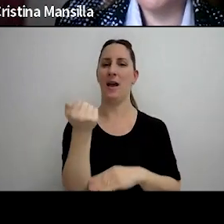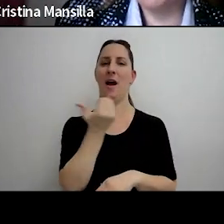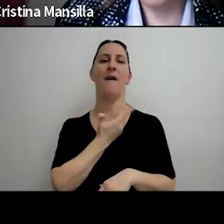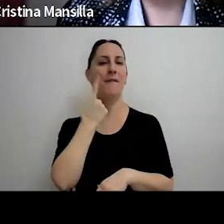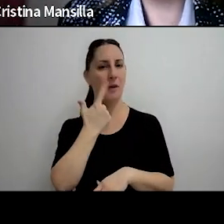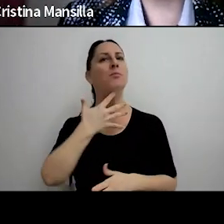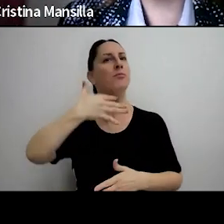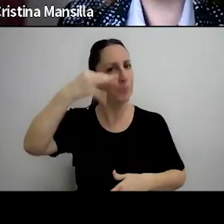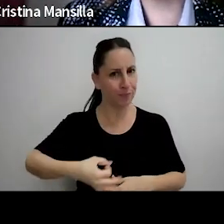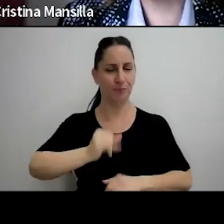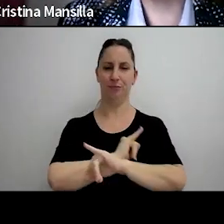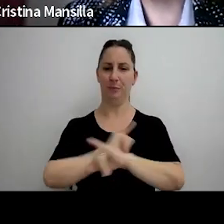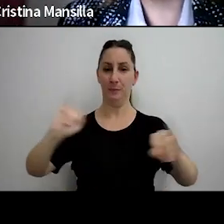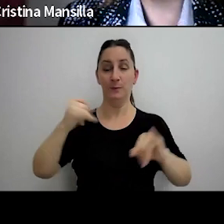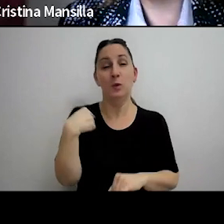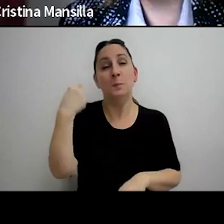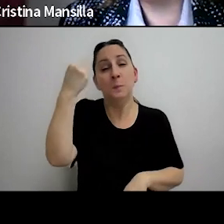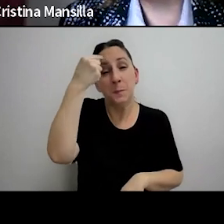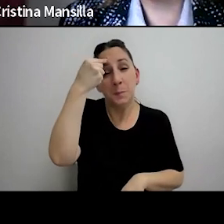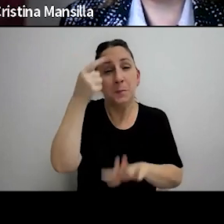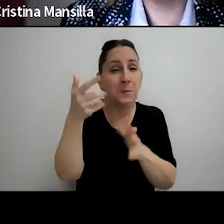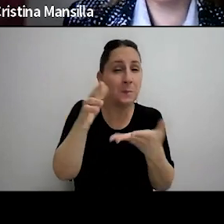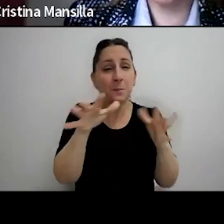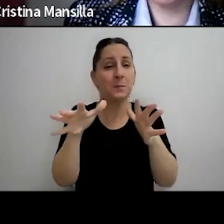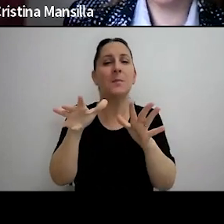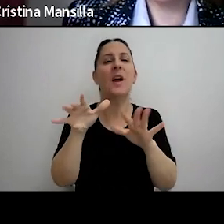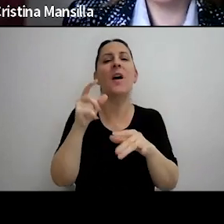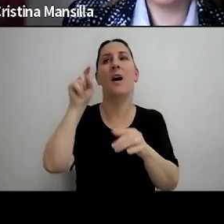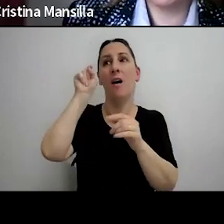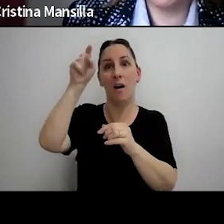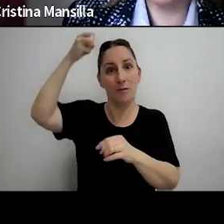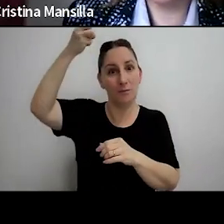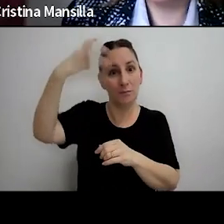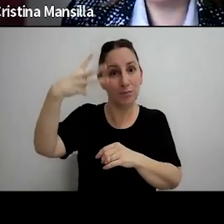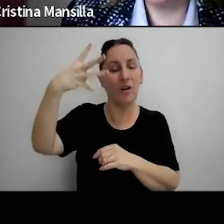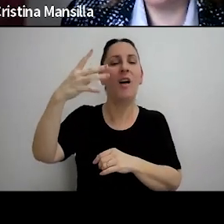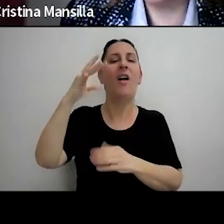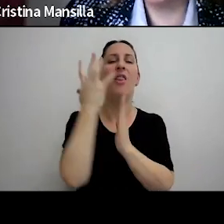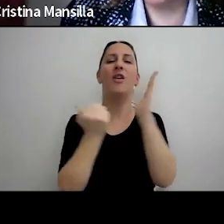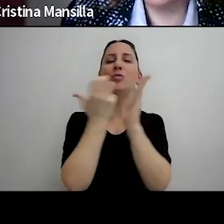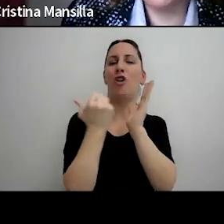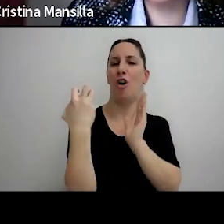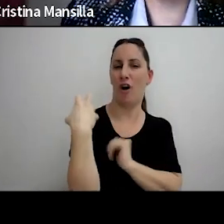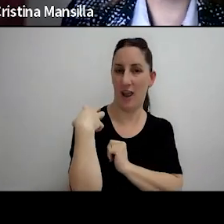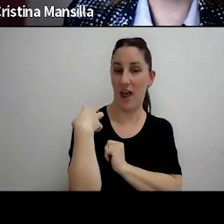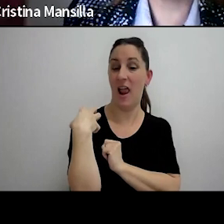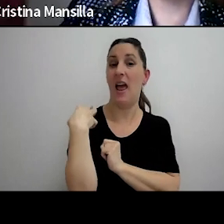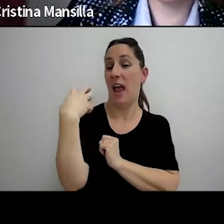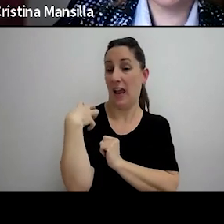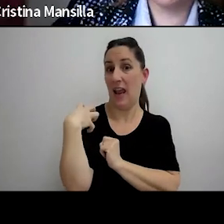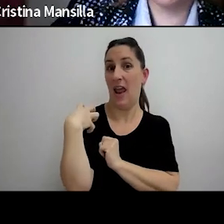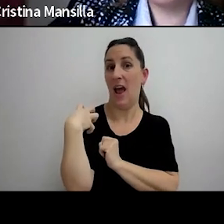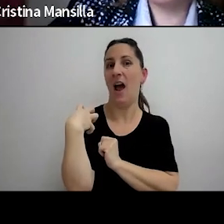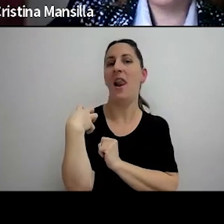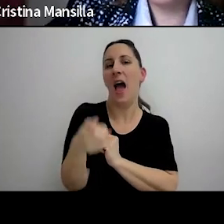publicarlo presumo va a dentro de la solapa de deducciones generales y donde dentro de las generales se abren las